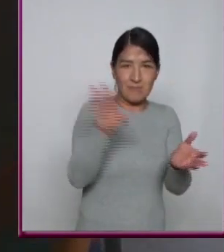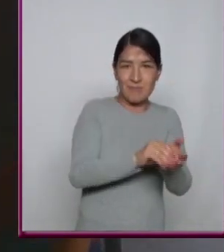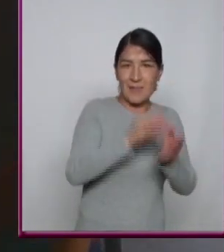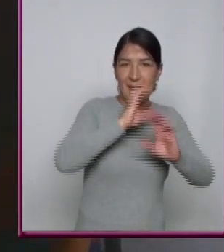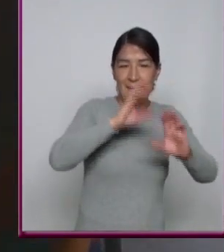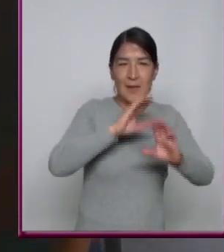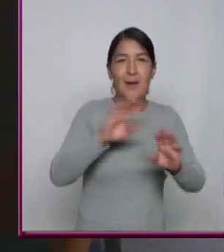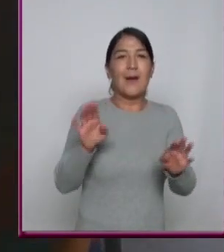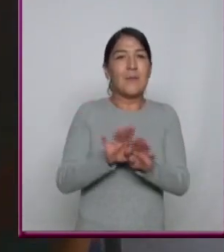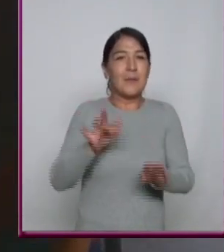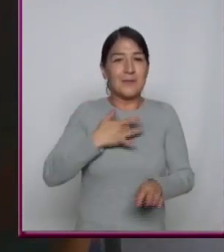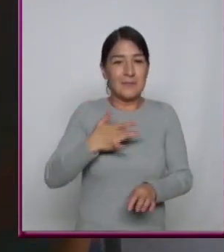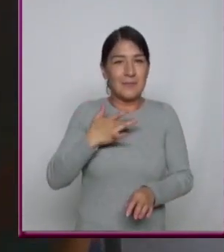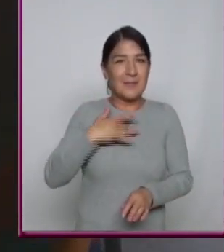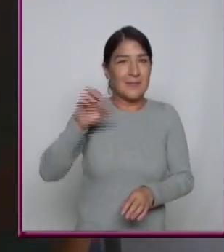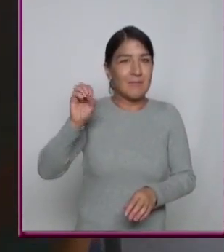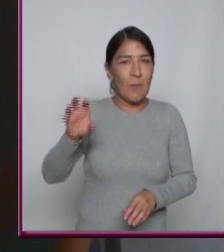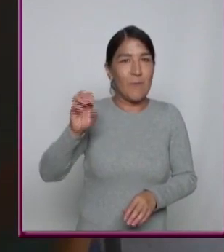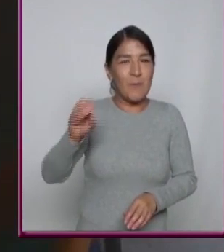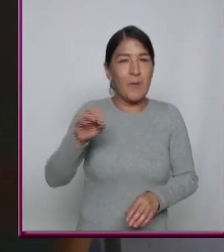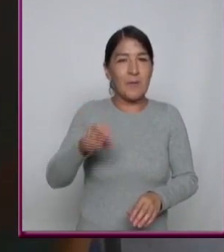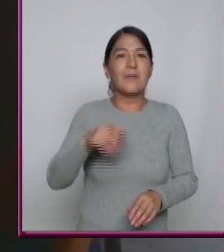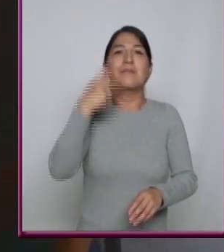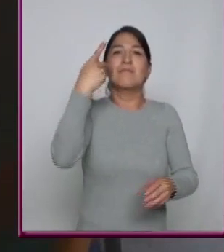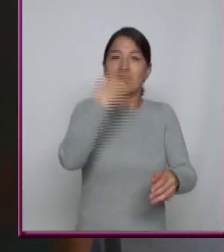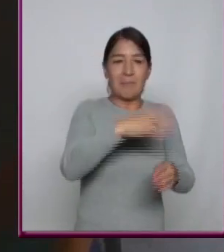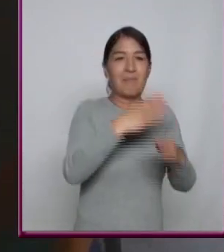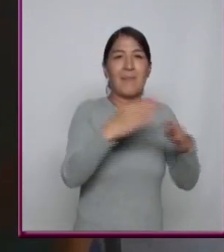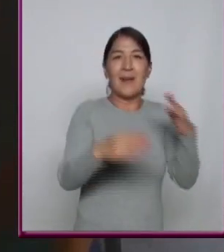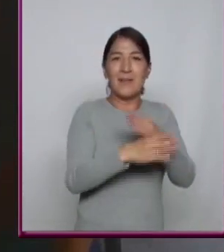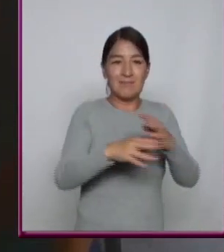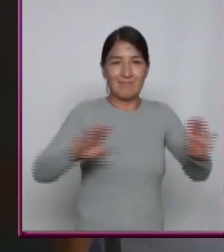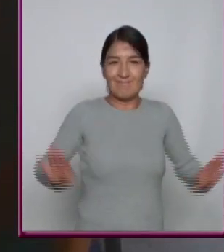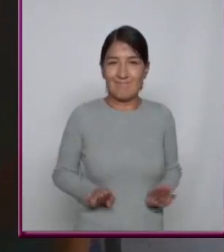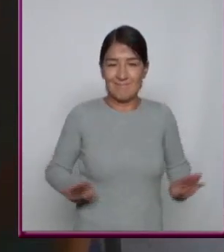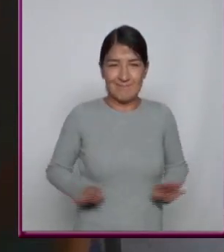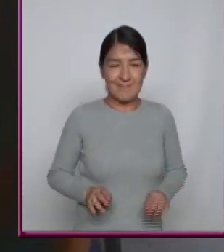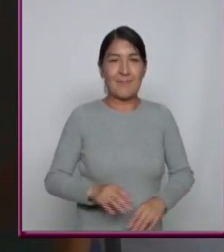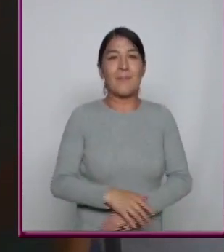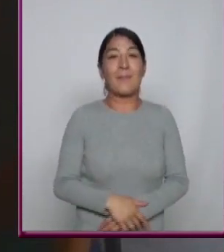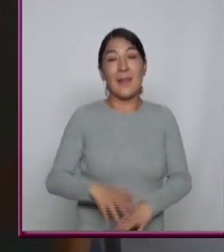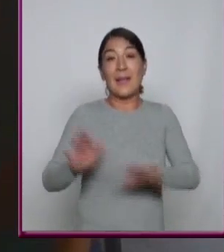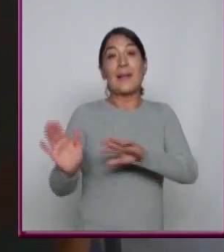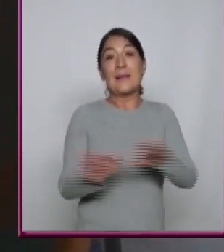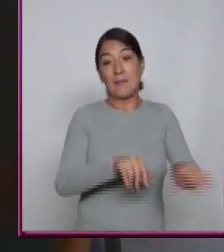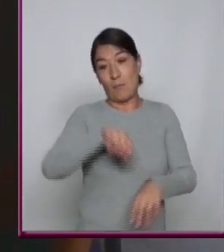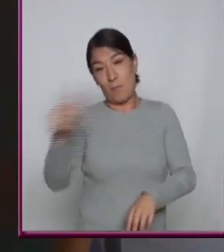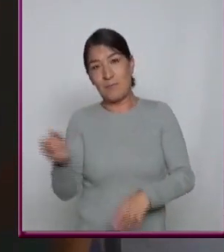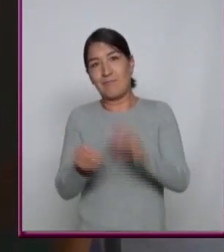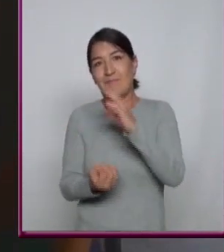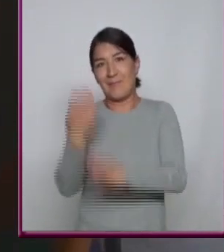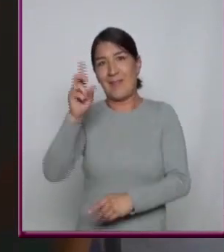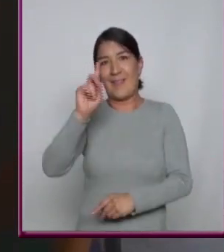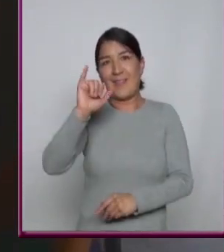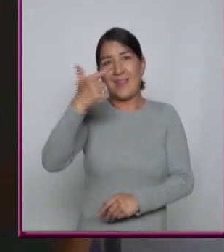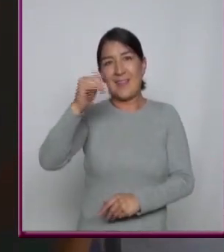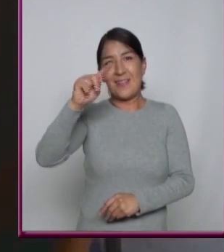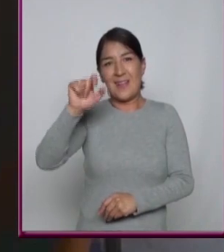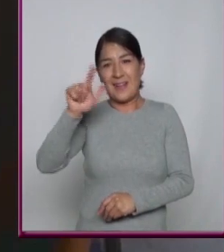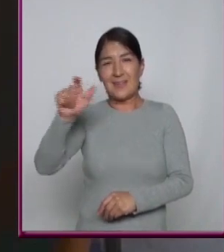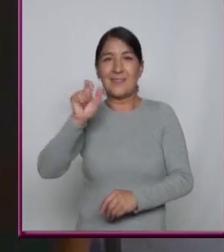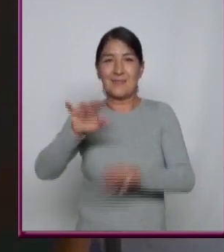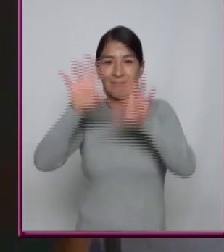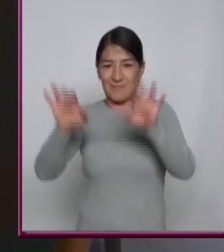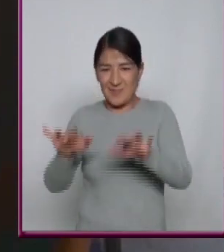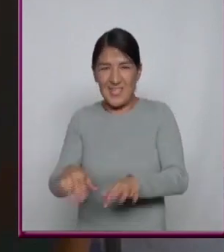Y el material de soporte En el caso de lo digital No hay una relación directa